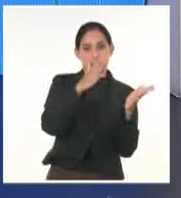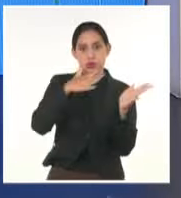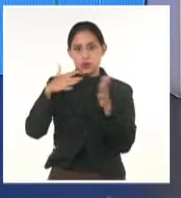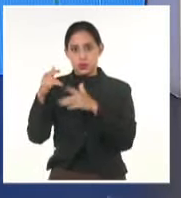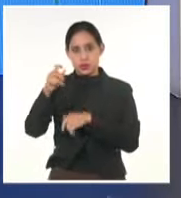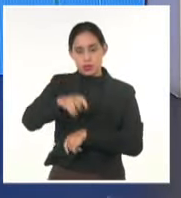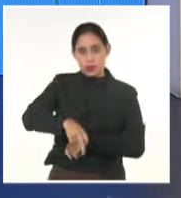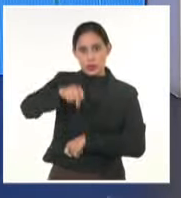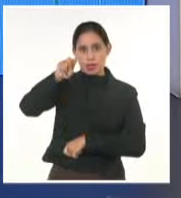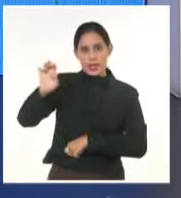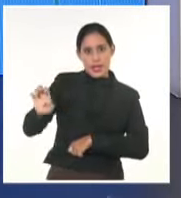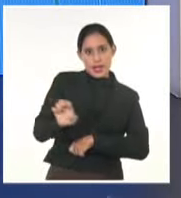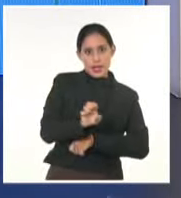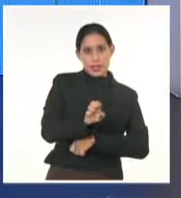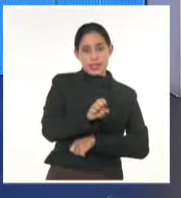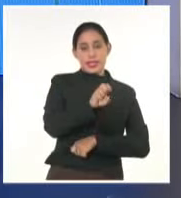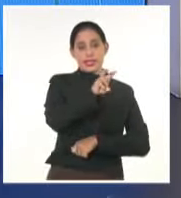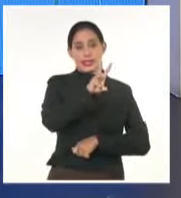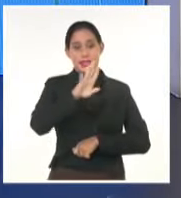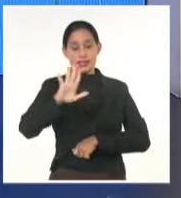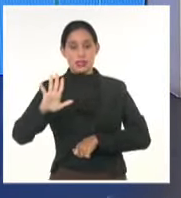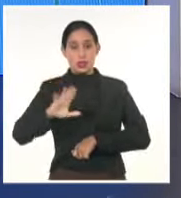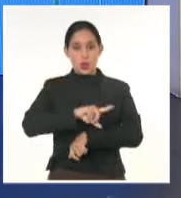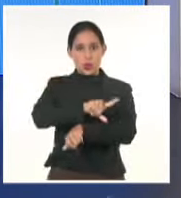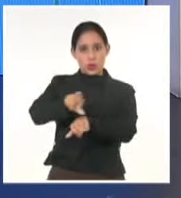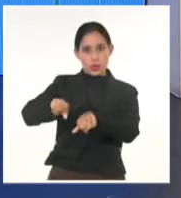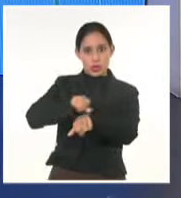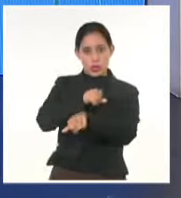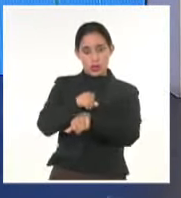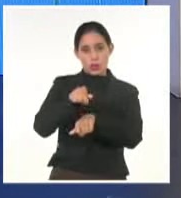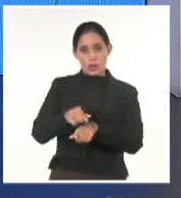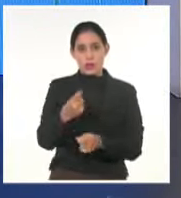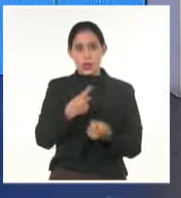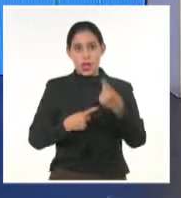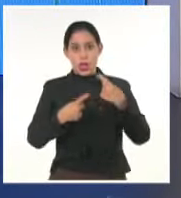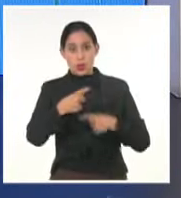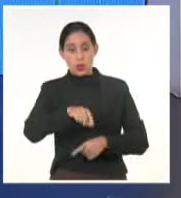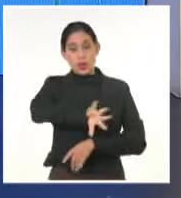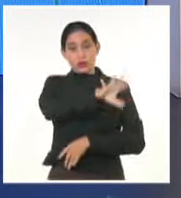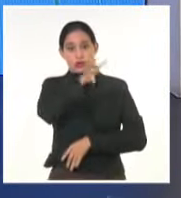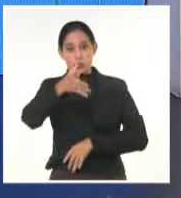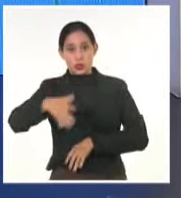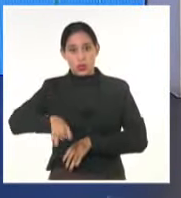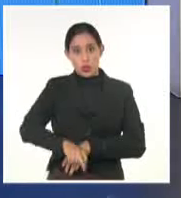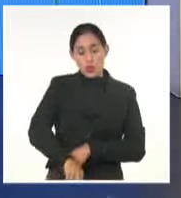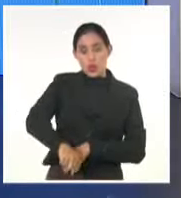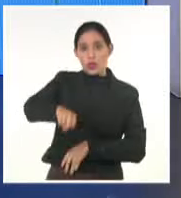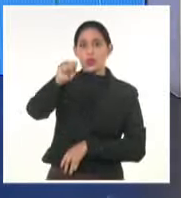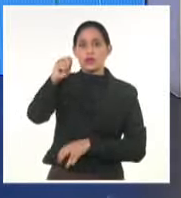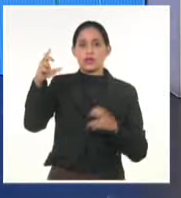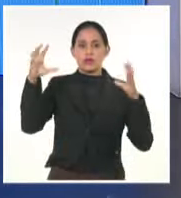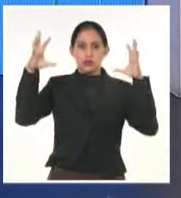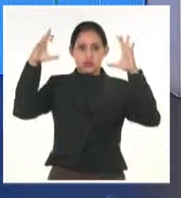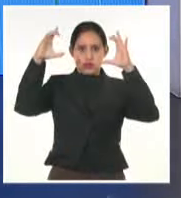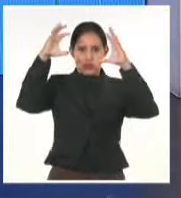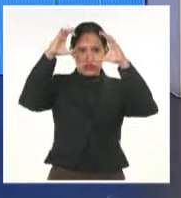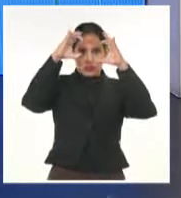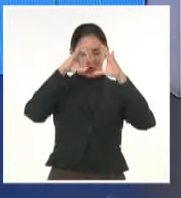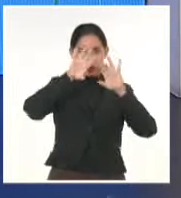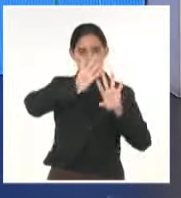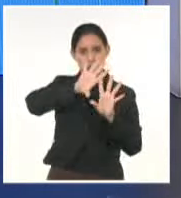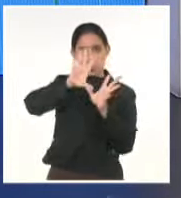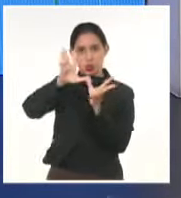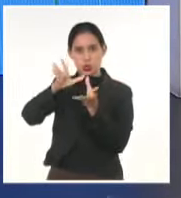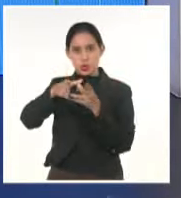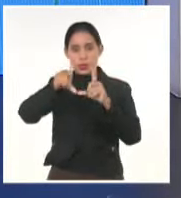35 kilómetros por hora con rachas superiores hacia zonas de la costa norte y transportan los nublados hacia todo nuestro país,